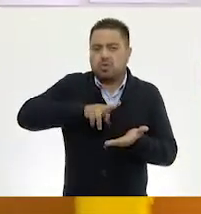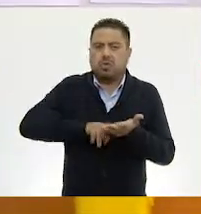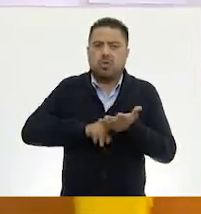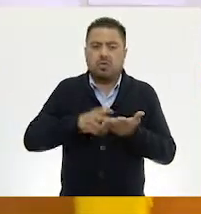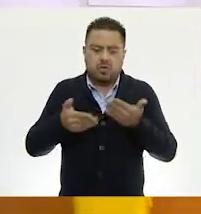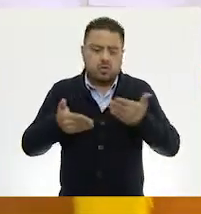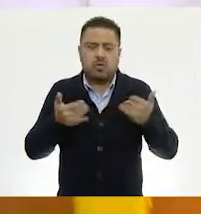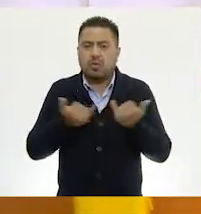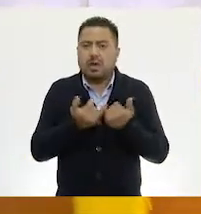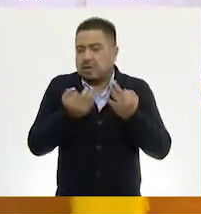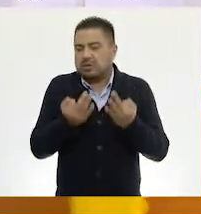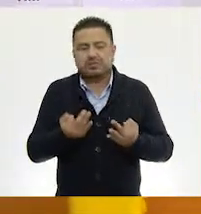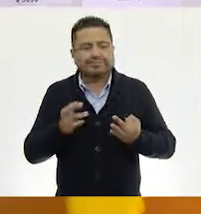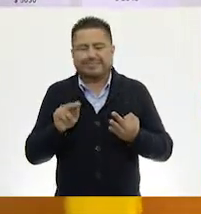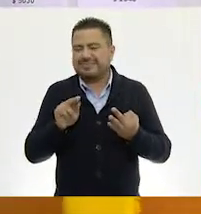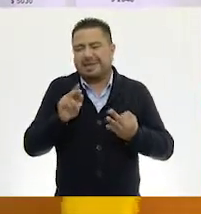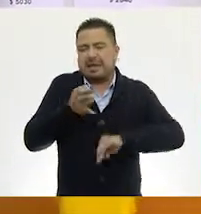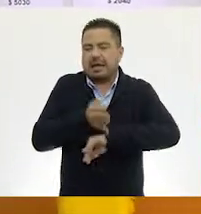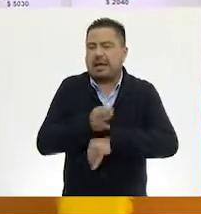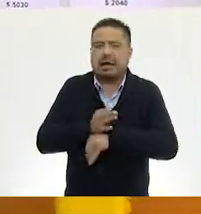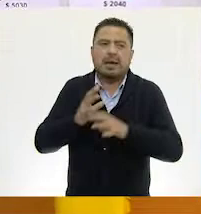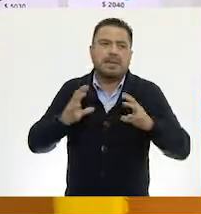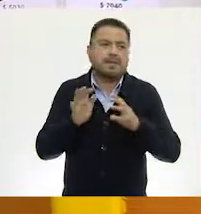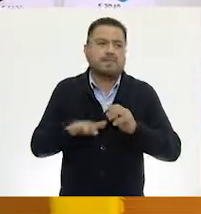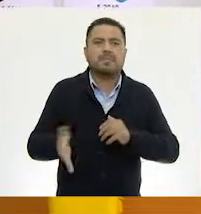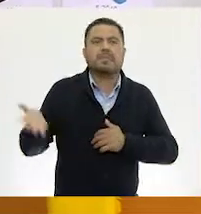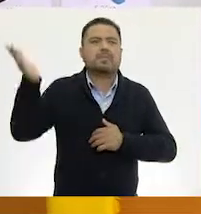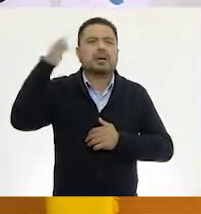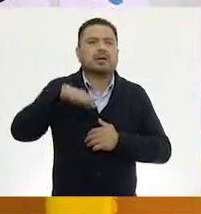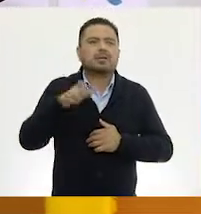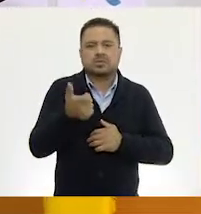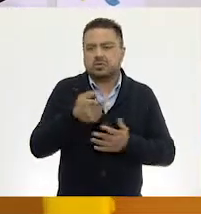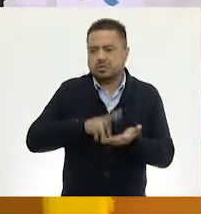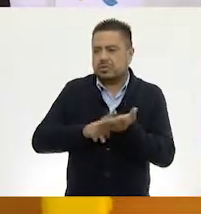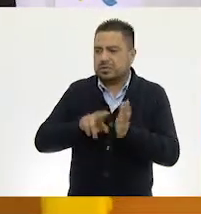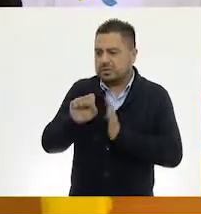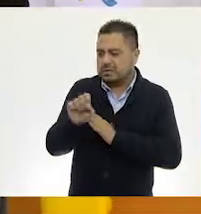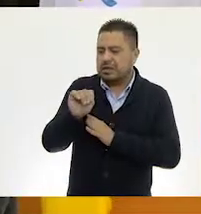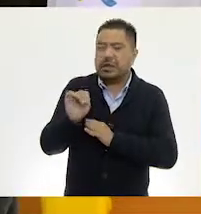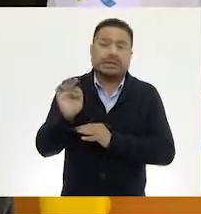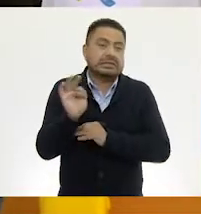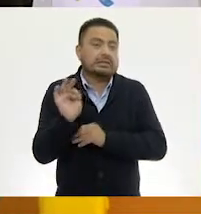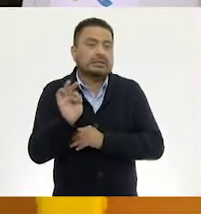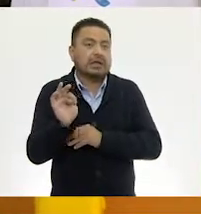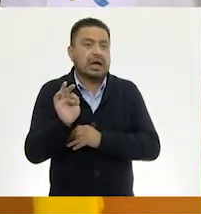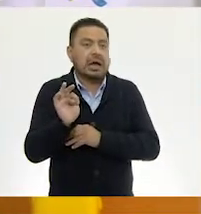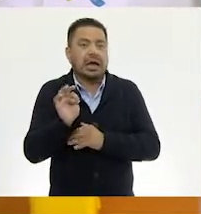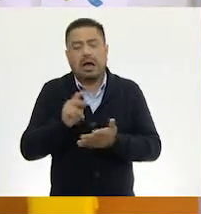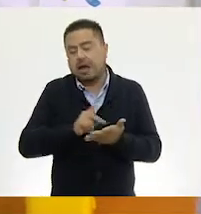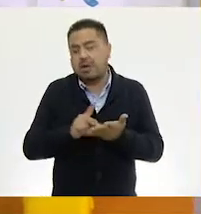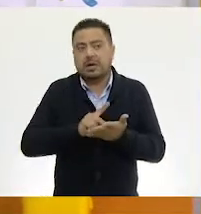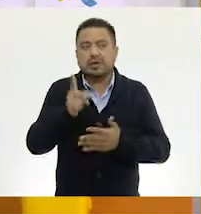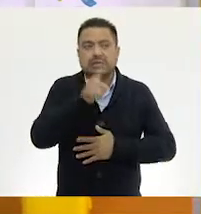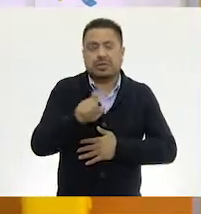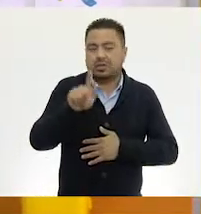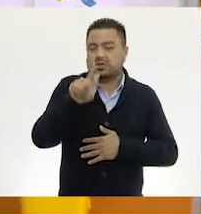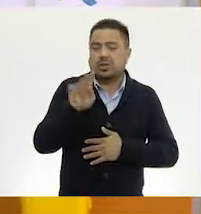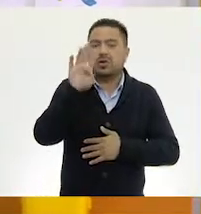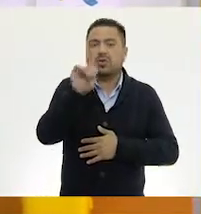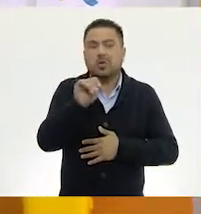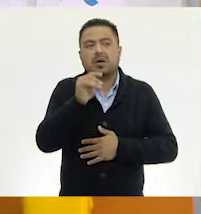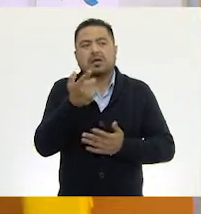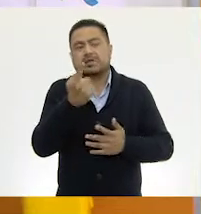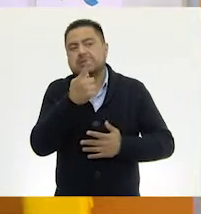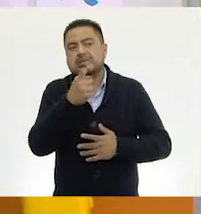son equivalentes a la realidad, ¿no? Un balón de básquetbol, 169, o a lo mejor unas plumas, 179,